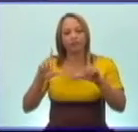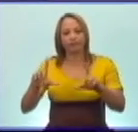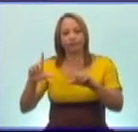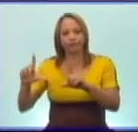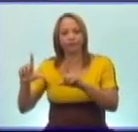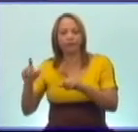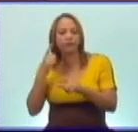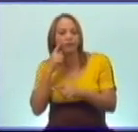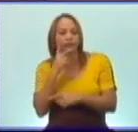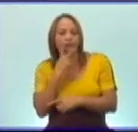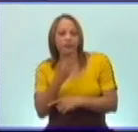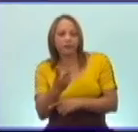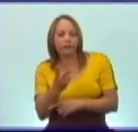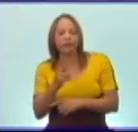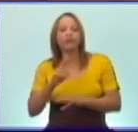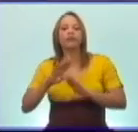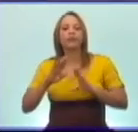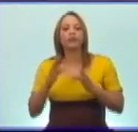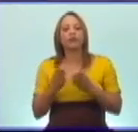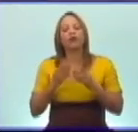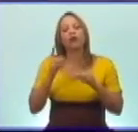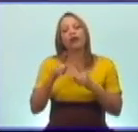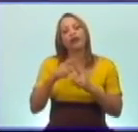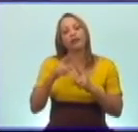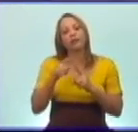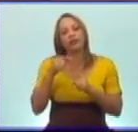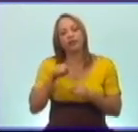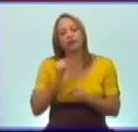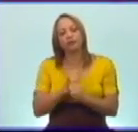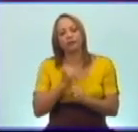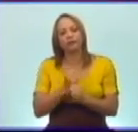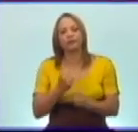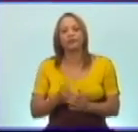y atentos a las temáticas que trabajaremos en el día de hoy.